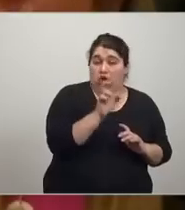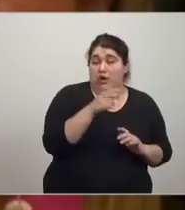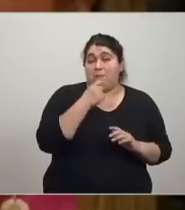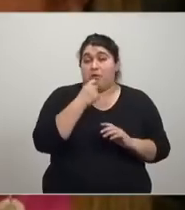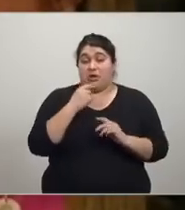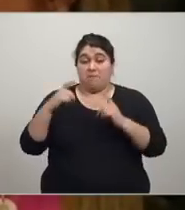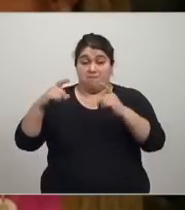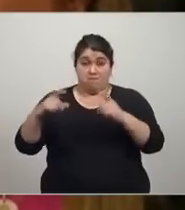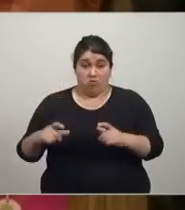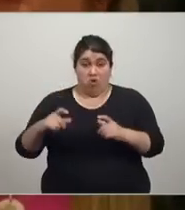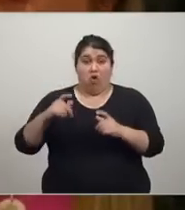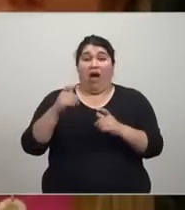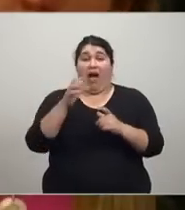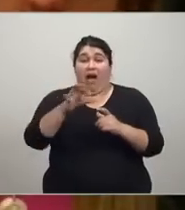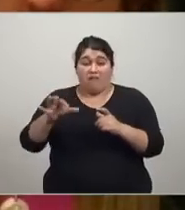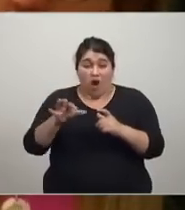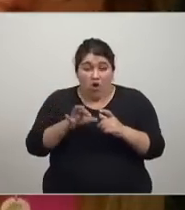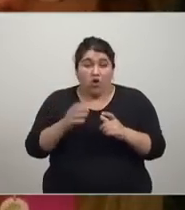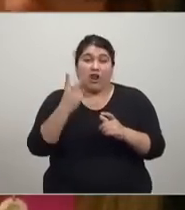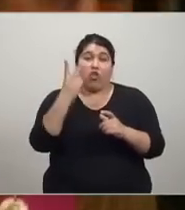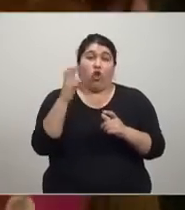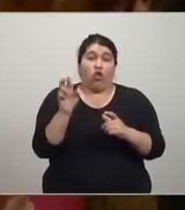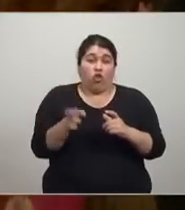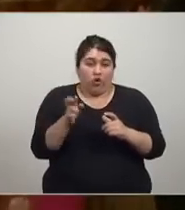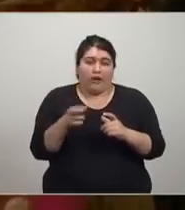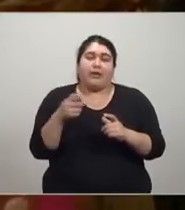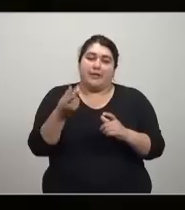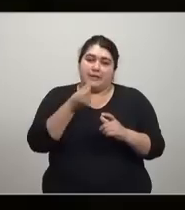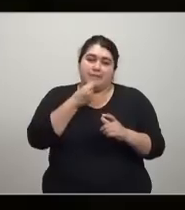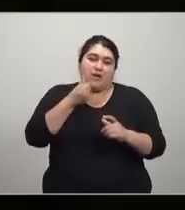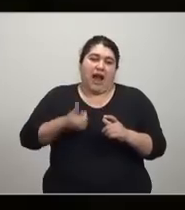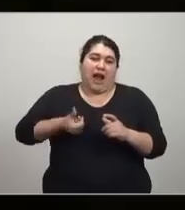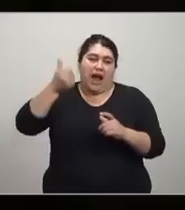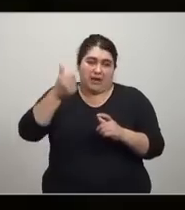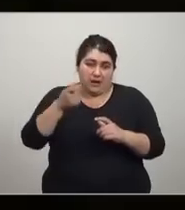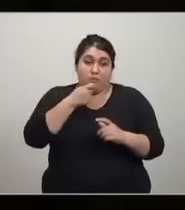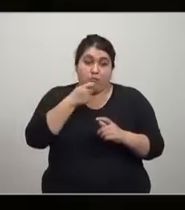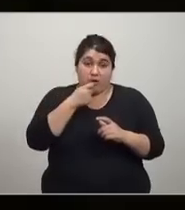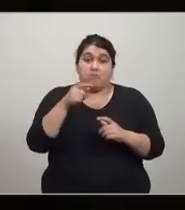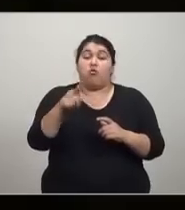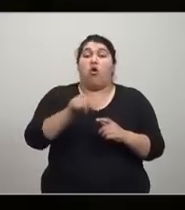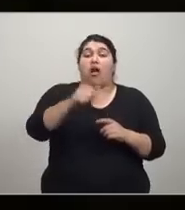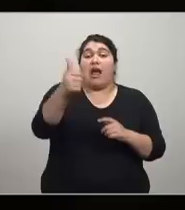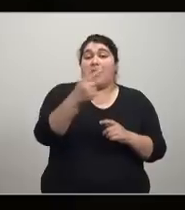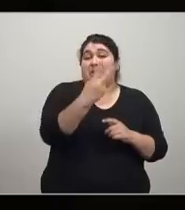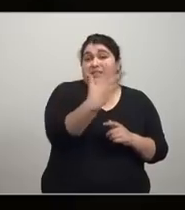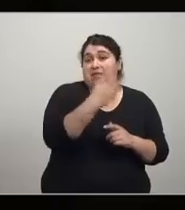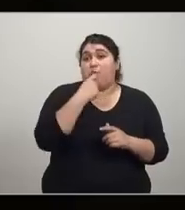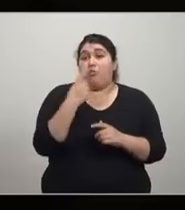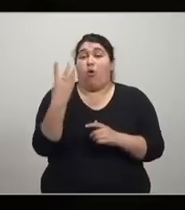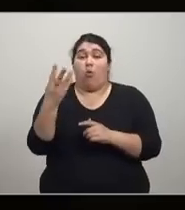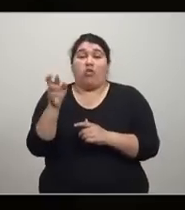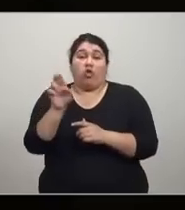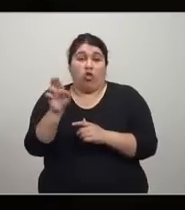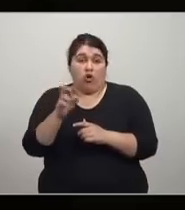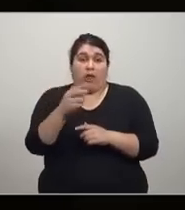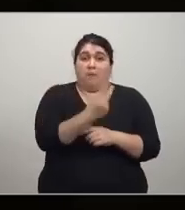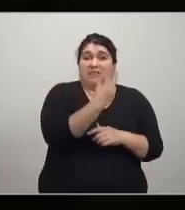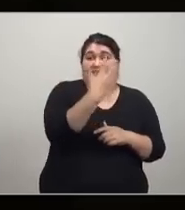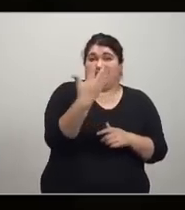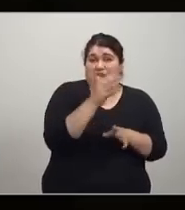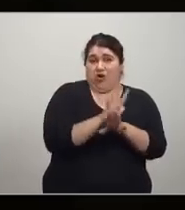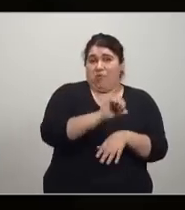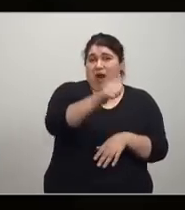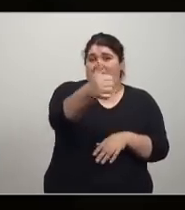cuesta 2 dólares, ganan 50 cajas de alfajores. Eso es lo importante. Si sube el precio del alfajor a 4 dólares, ganan solo 25 cajas de alfajores.